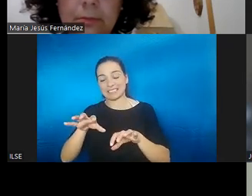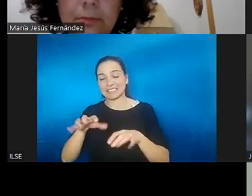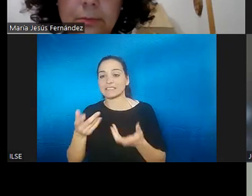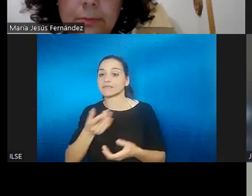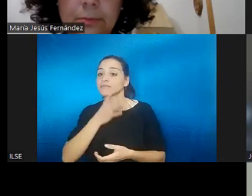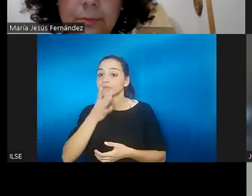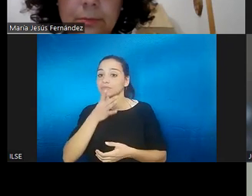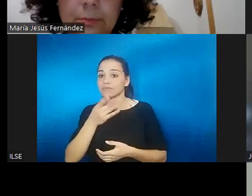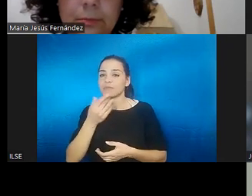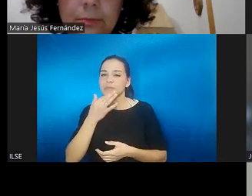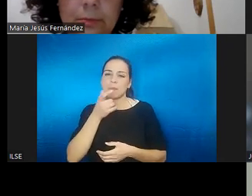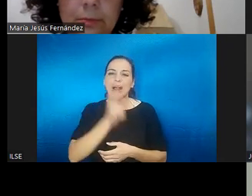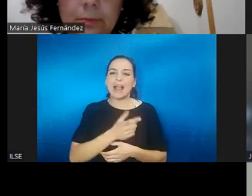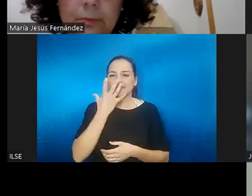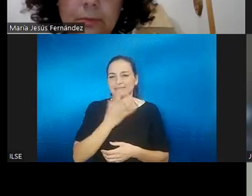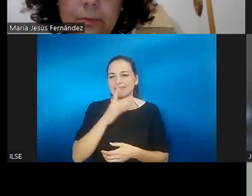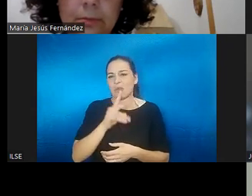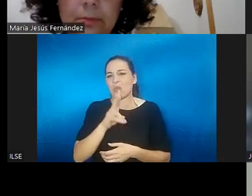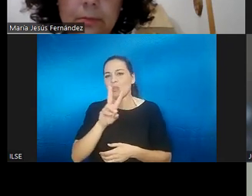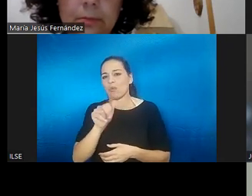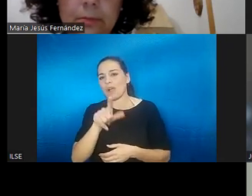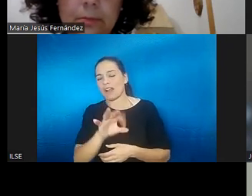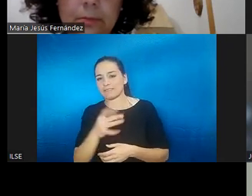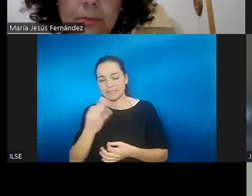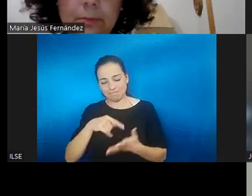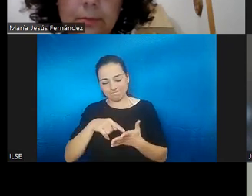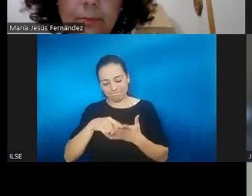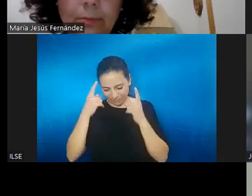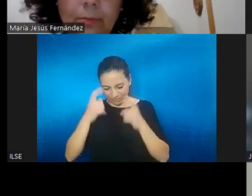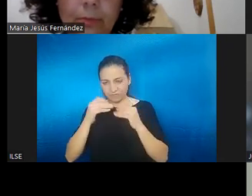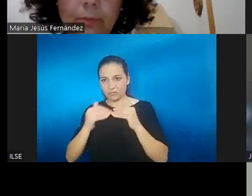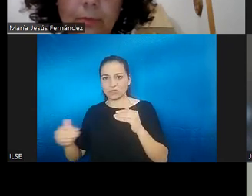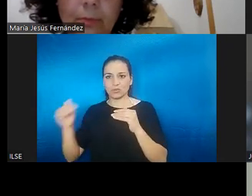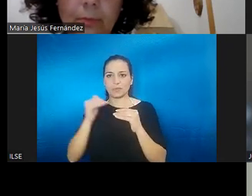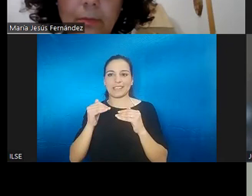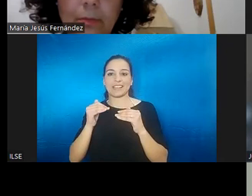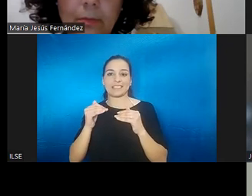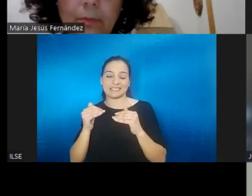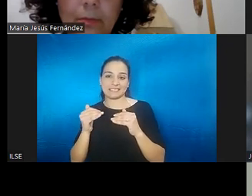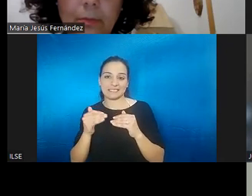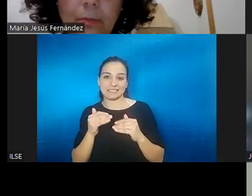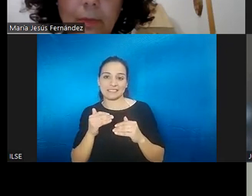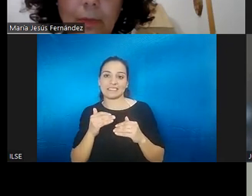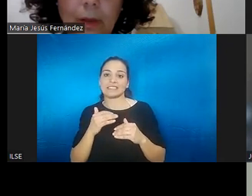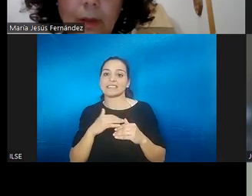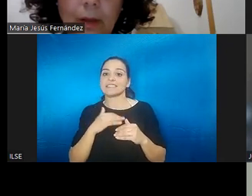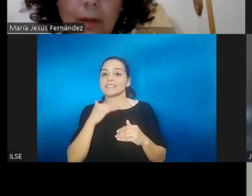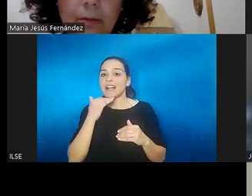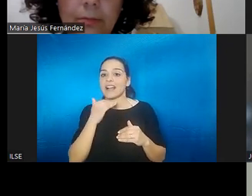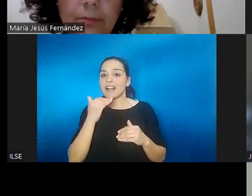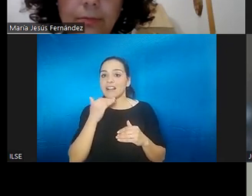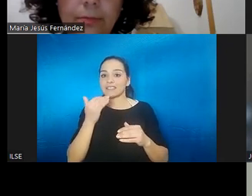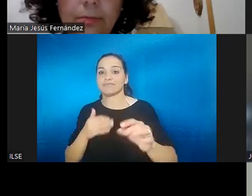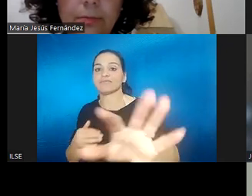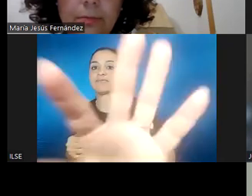lleva implícito como una exigencia de superación o una serie de ya que podemos caer de